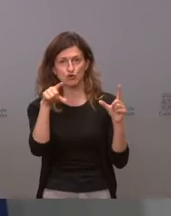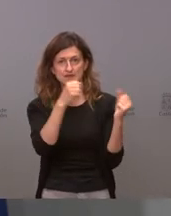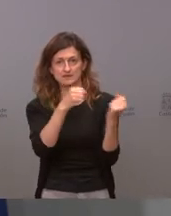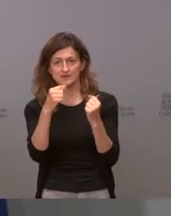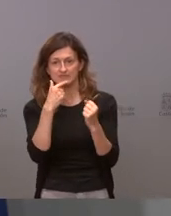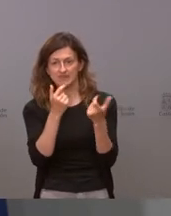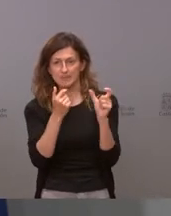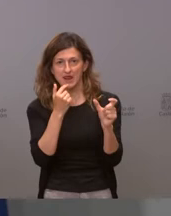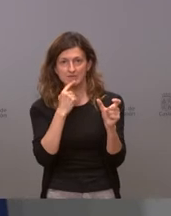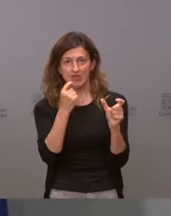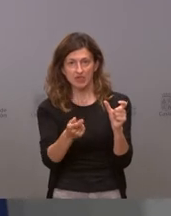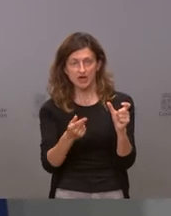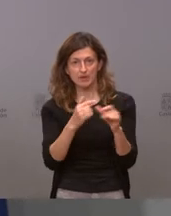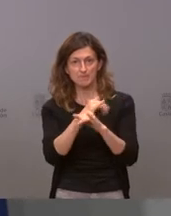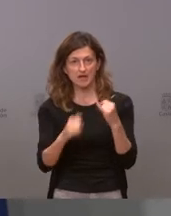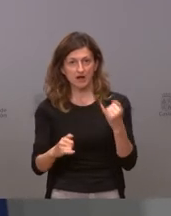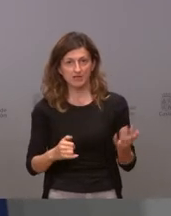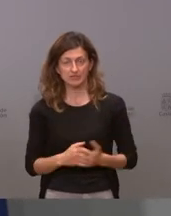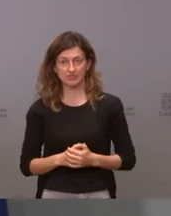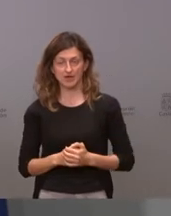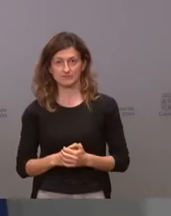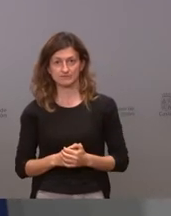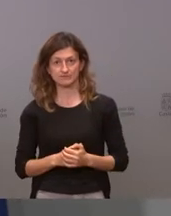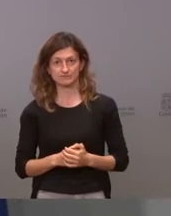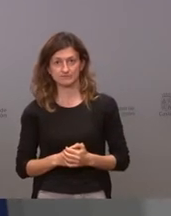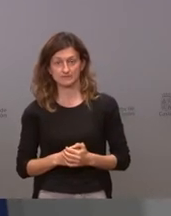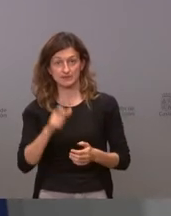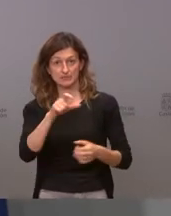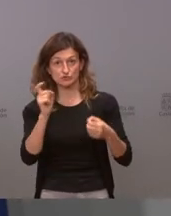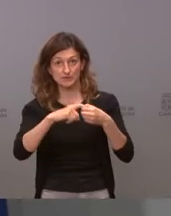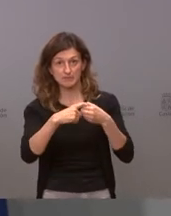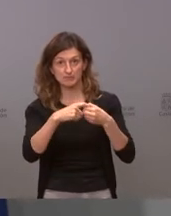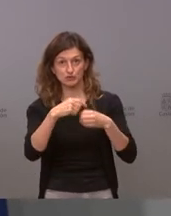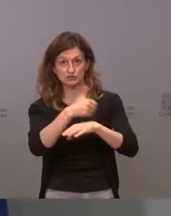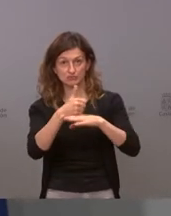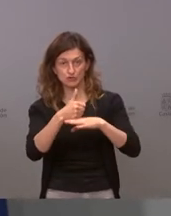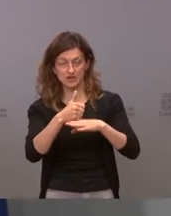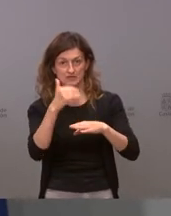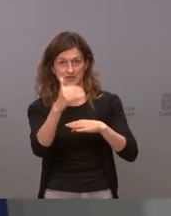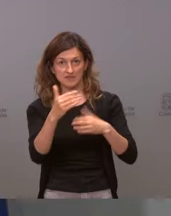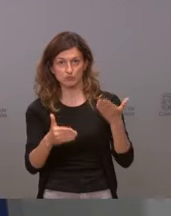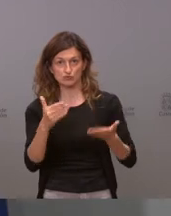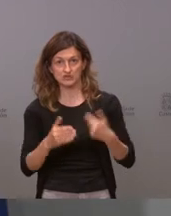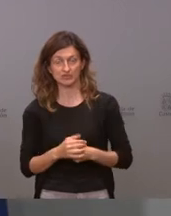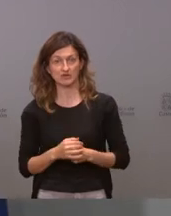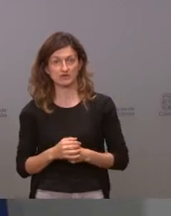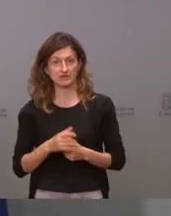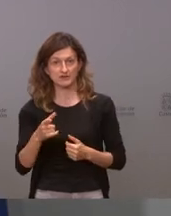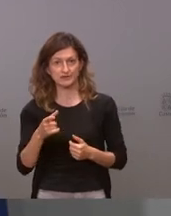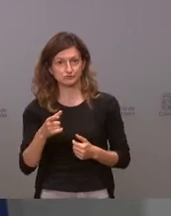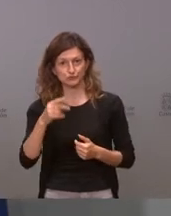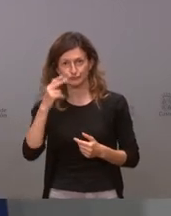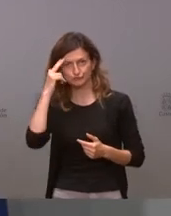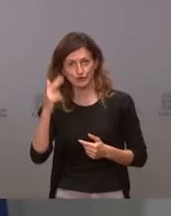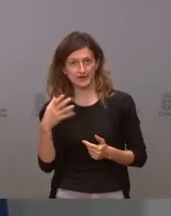vengativos a los miembros del tribunal supremo es absolutamente intolerable